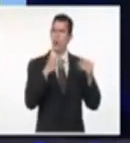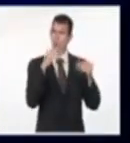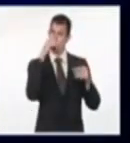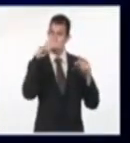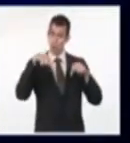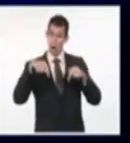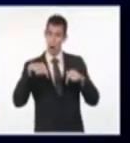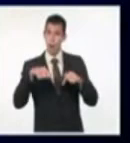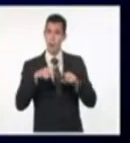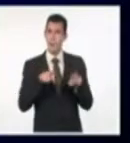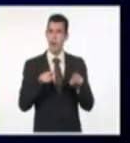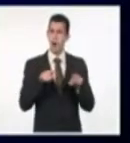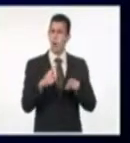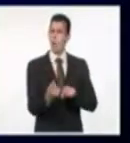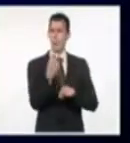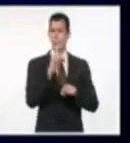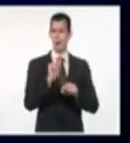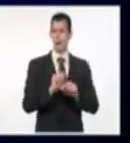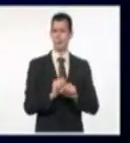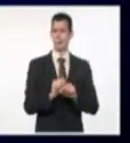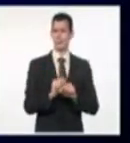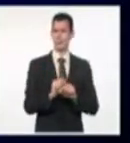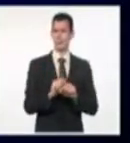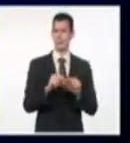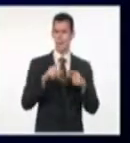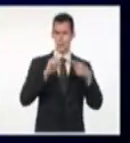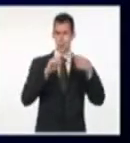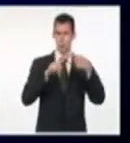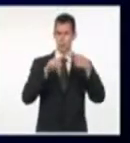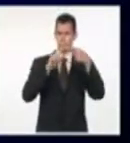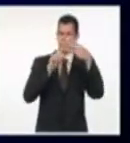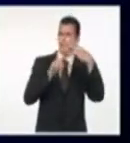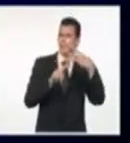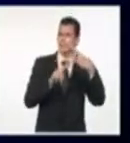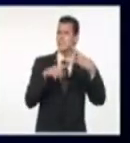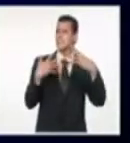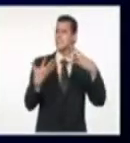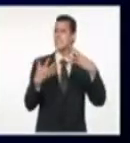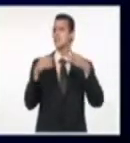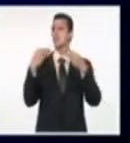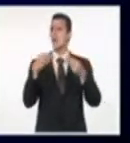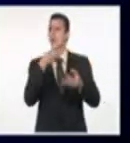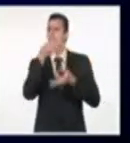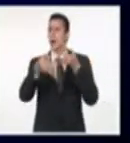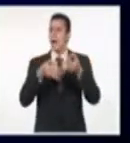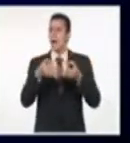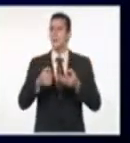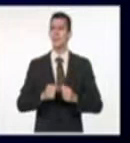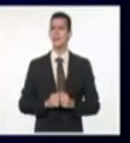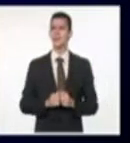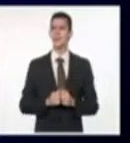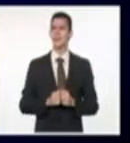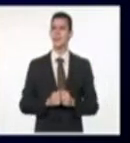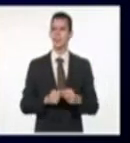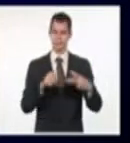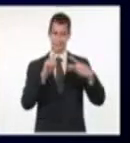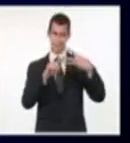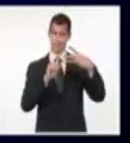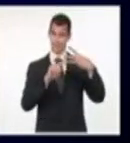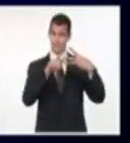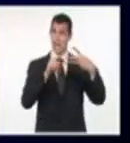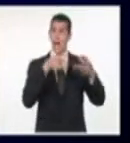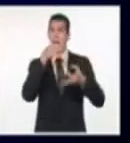hoy otros tres documentos más. Este es el primero. Financiamiento ofrecido para organizar campaña en favor de Luis Manuel Otero